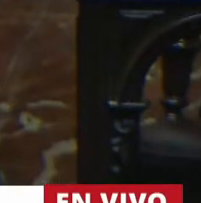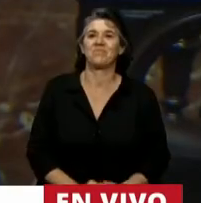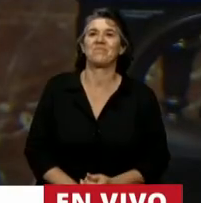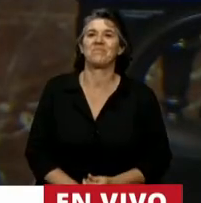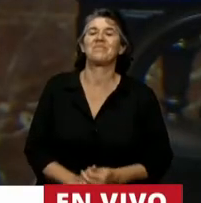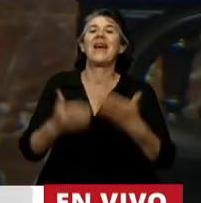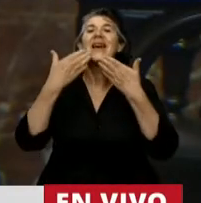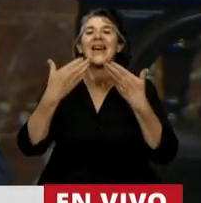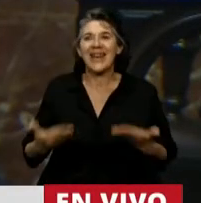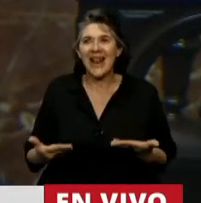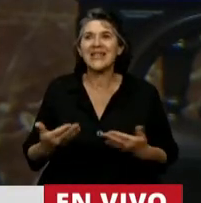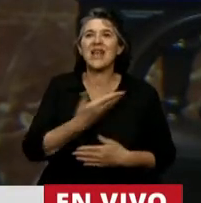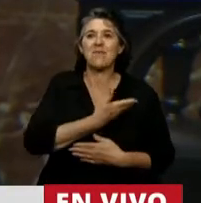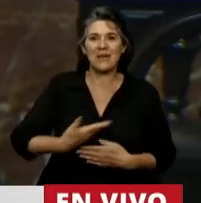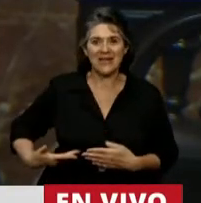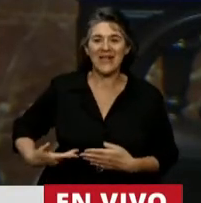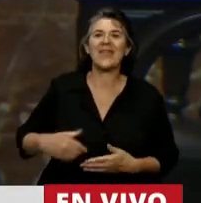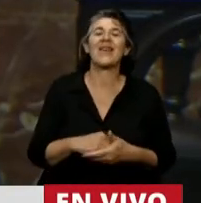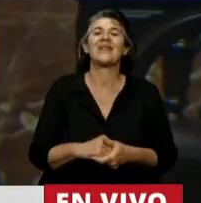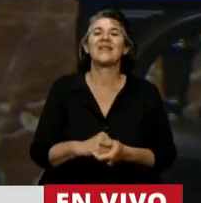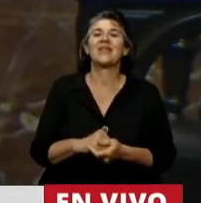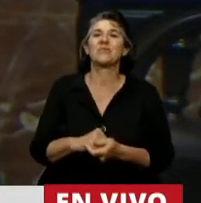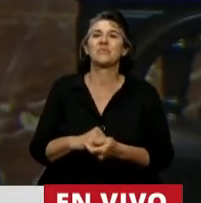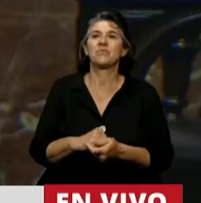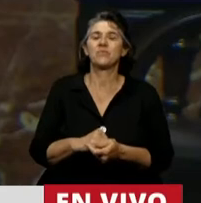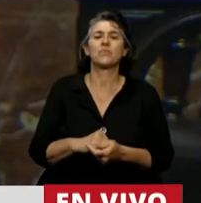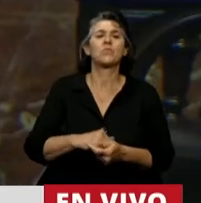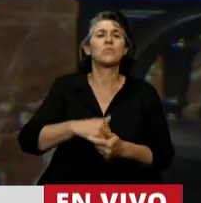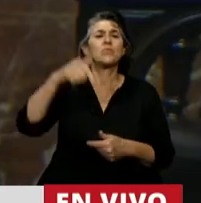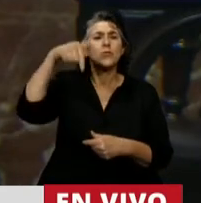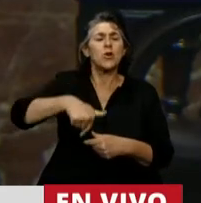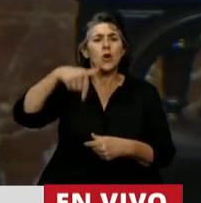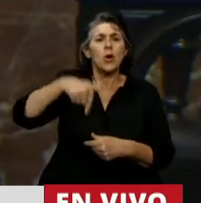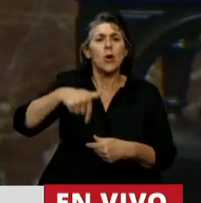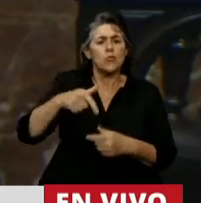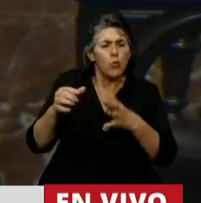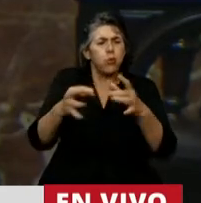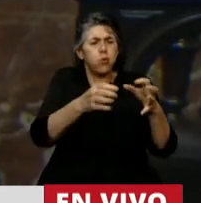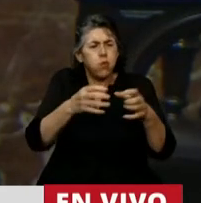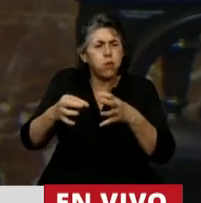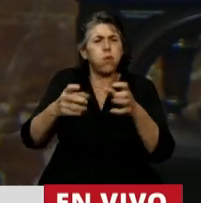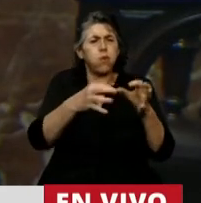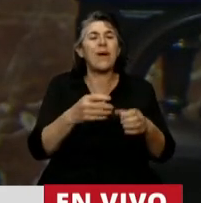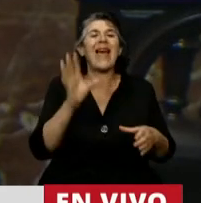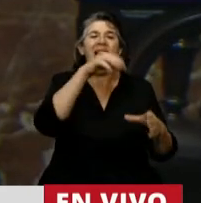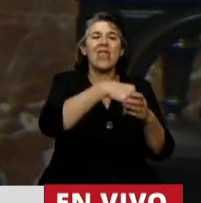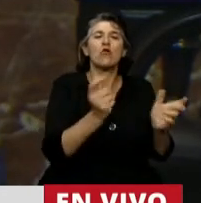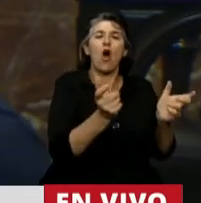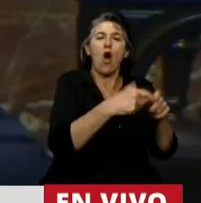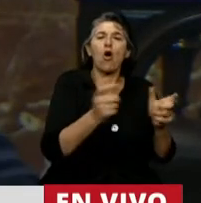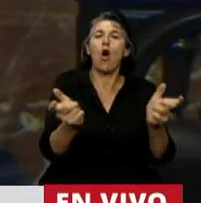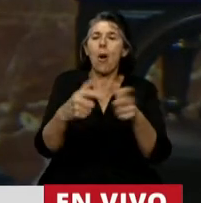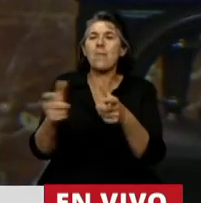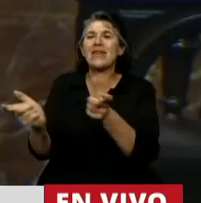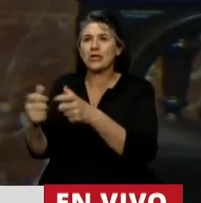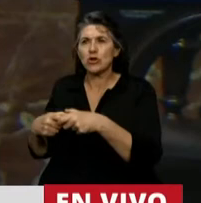Gracias, Presidente. Hemos tenido un amplísimo debate en las comisiones con